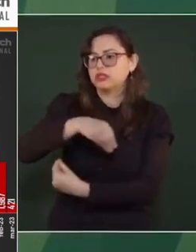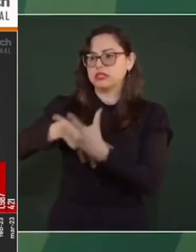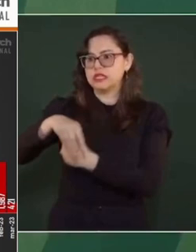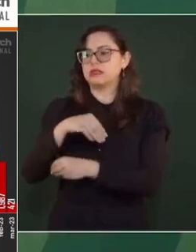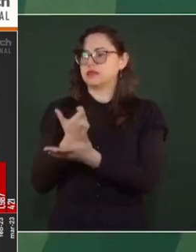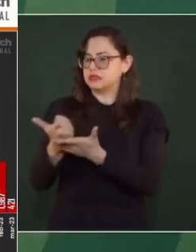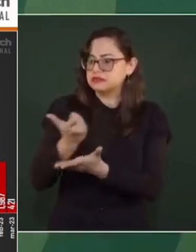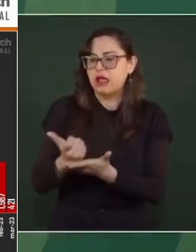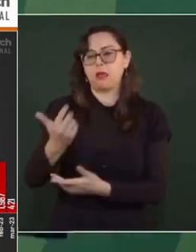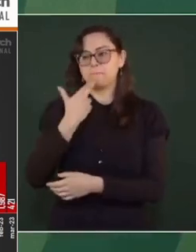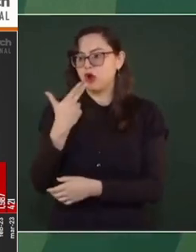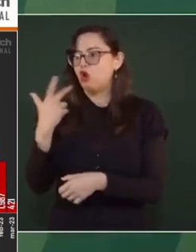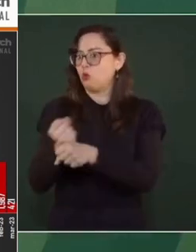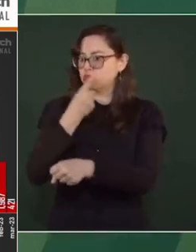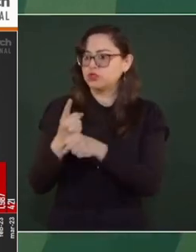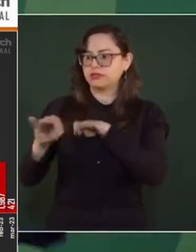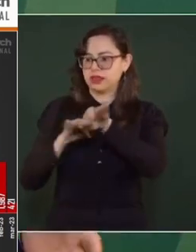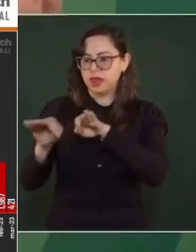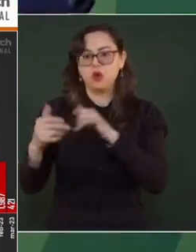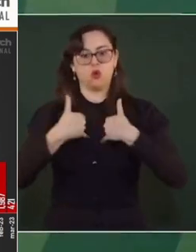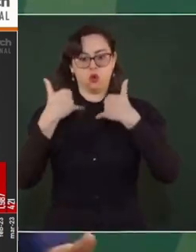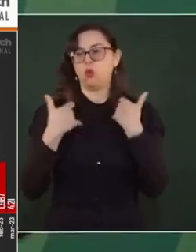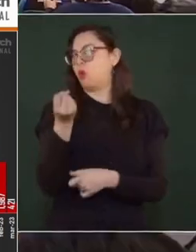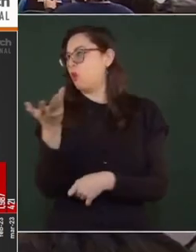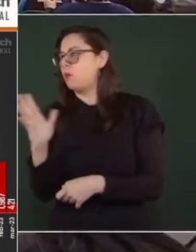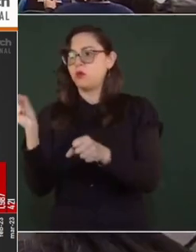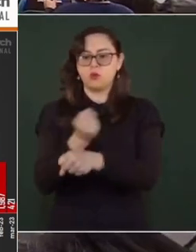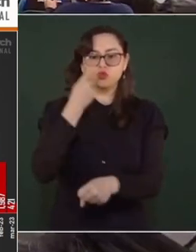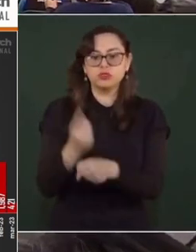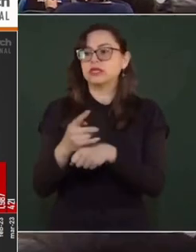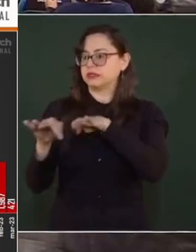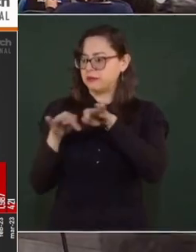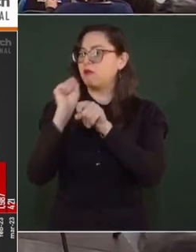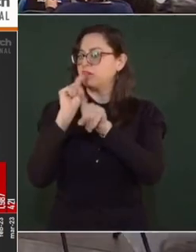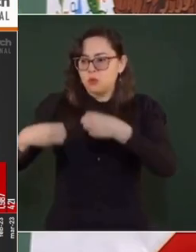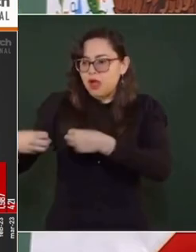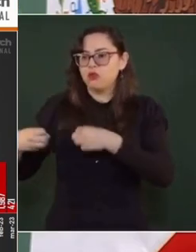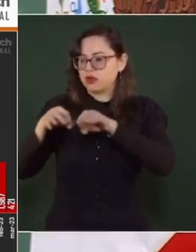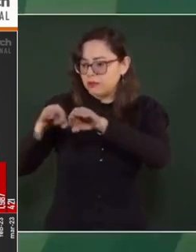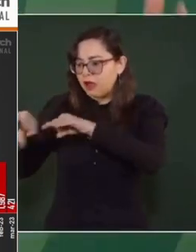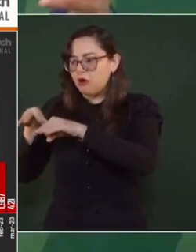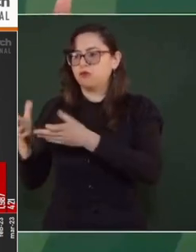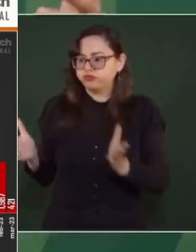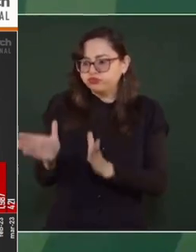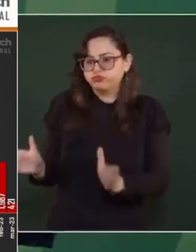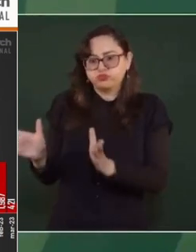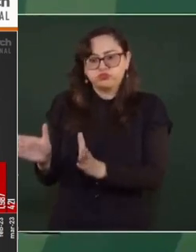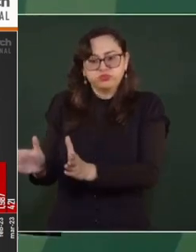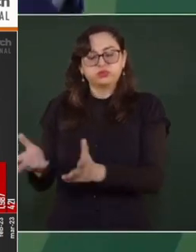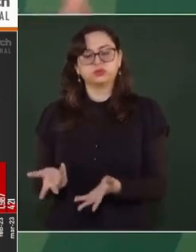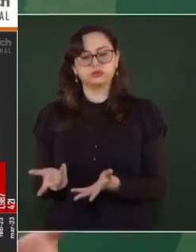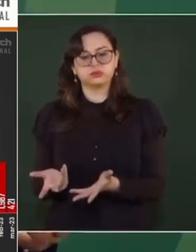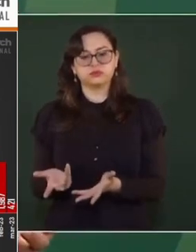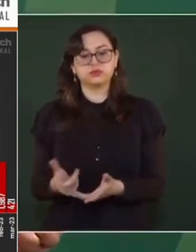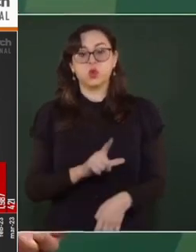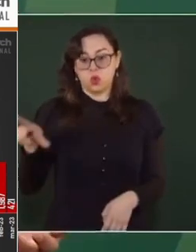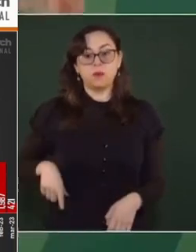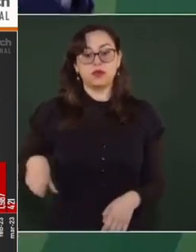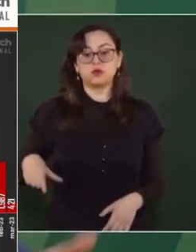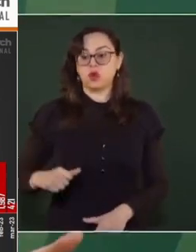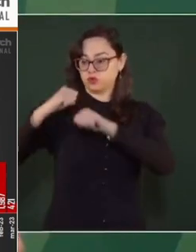mejorando los salarios, que haya trabajo, que los jóvenes tengan oportunidad de estudiar, que la autoridad